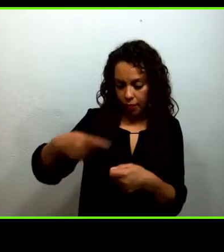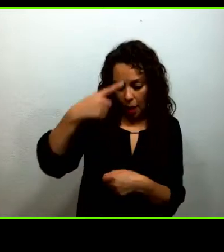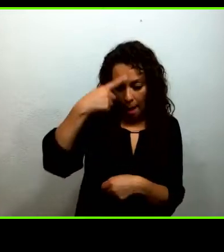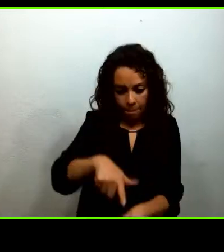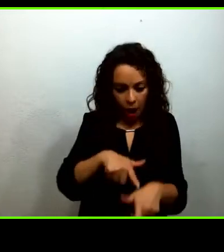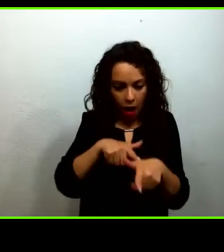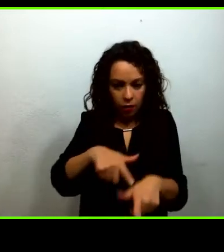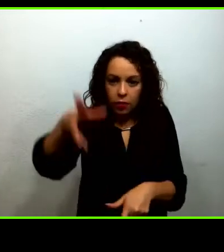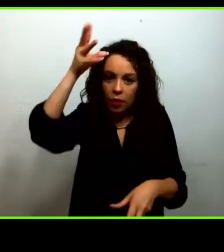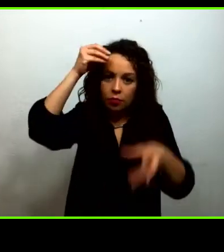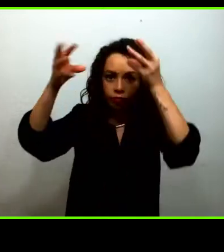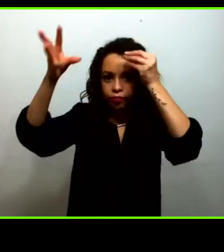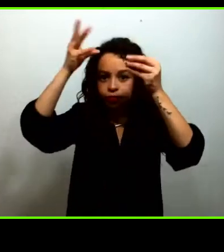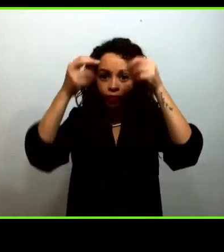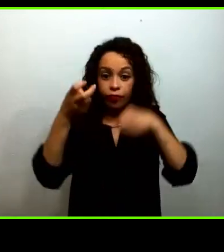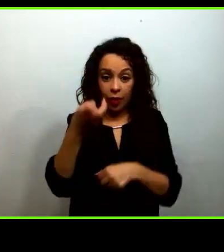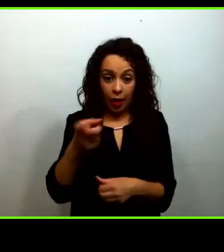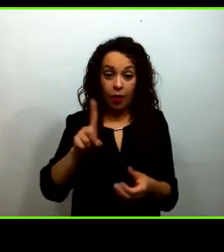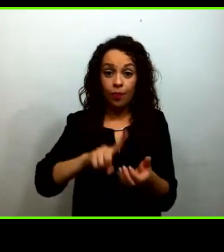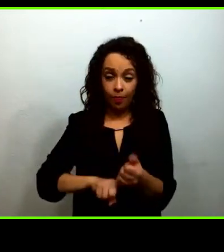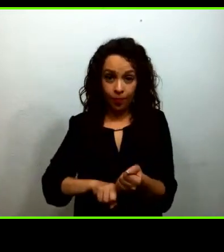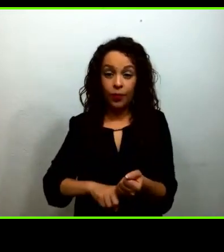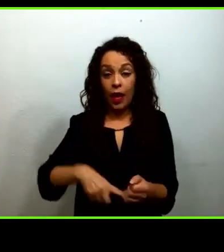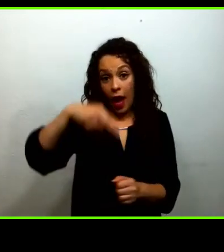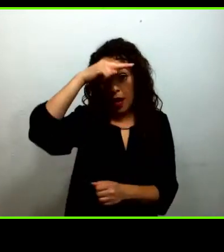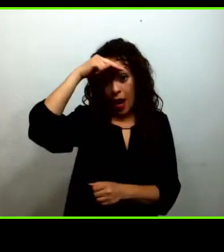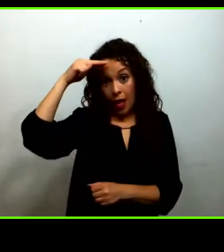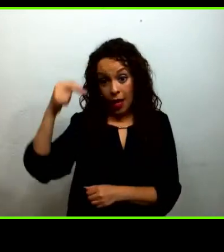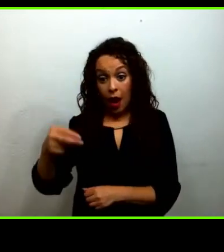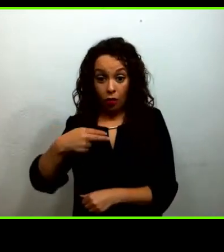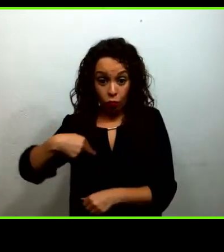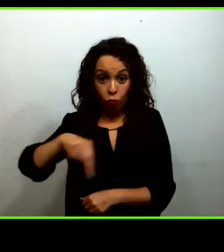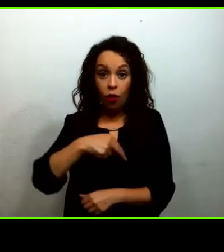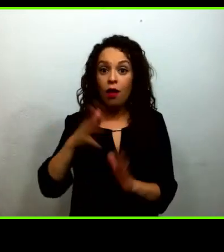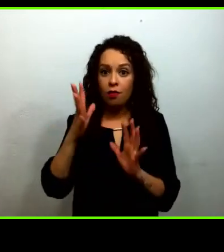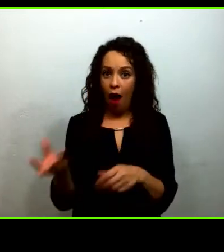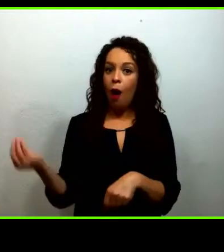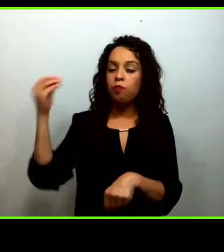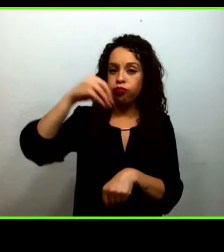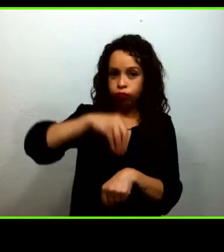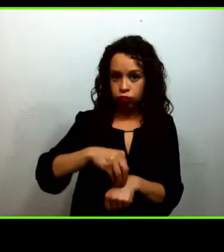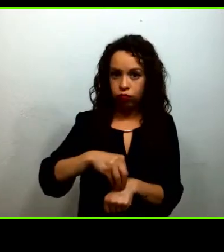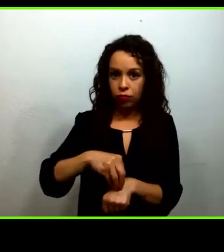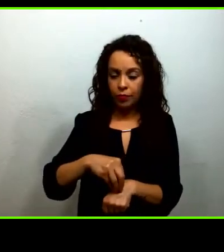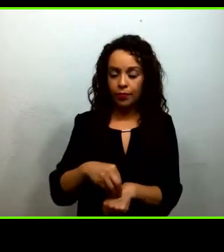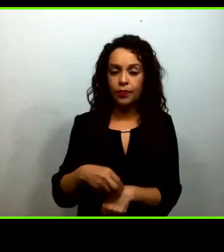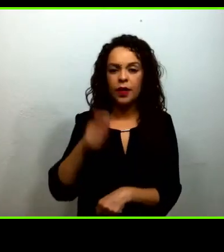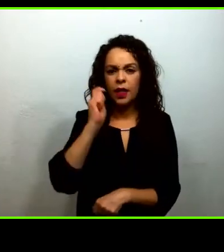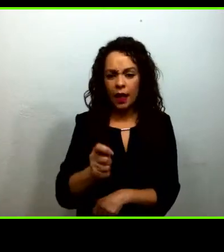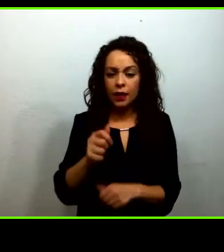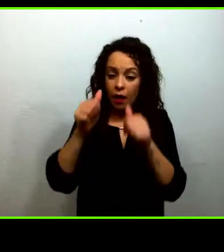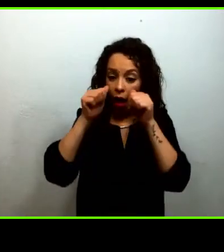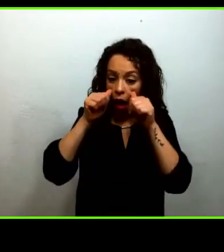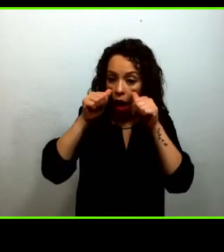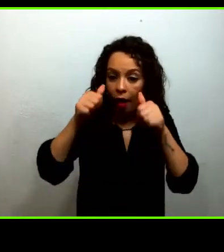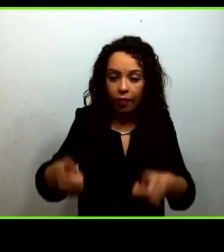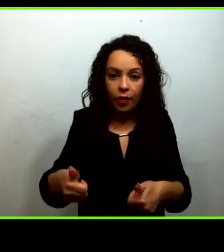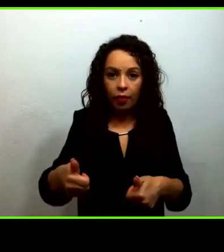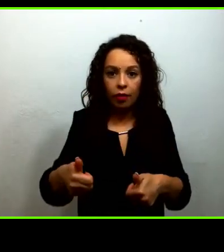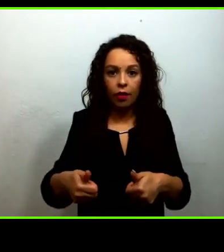cadena de alianzas que en Nayarit hemos establecido para atender la modalidad multigrado.